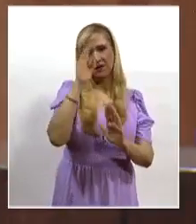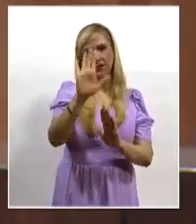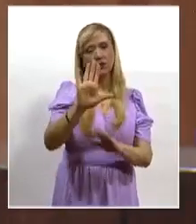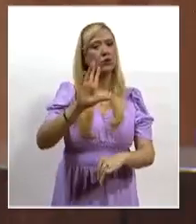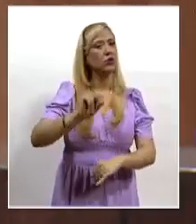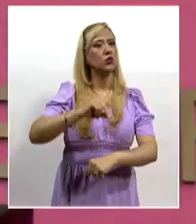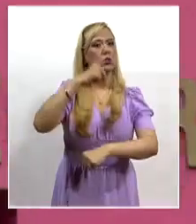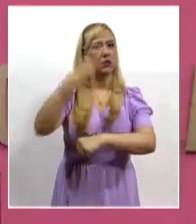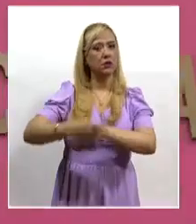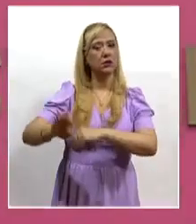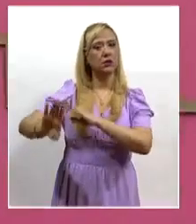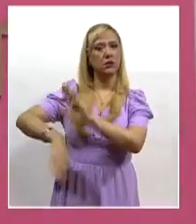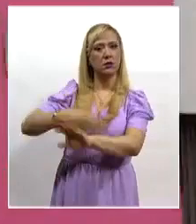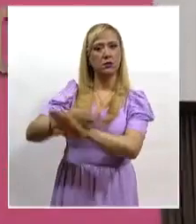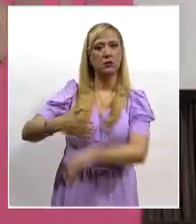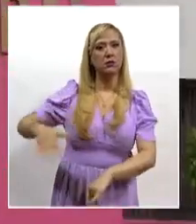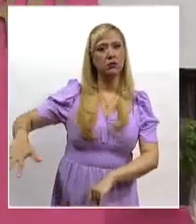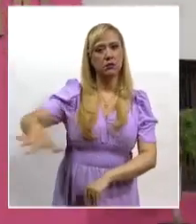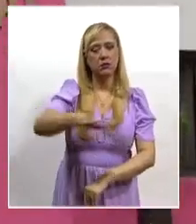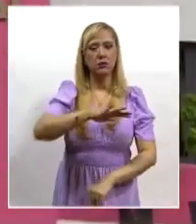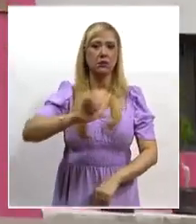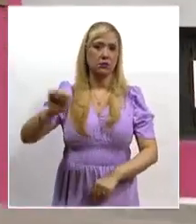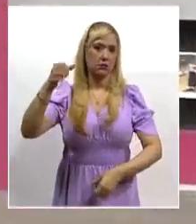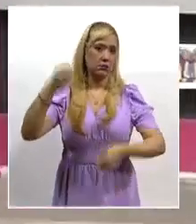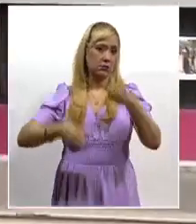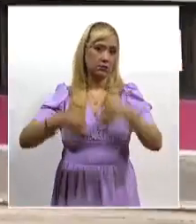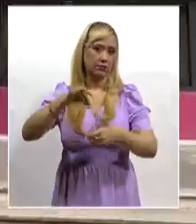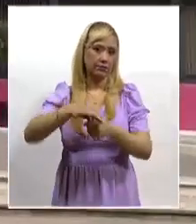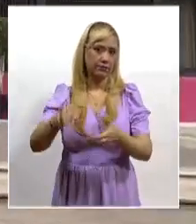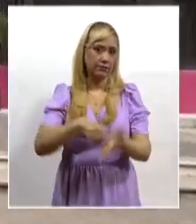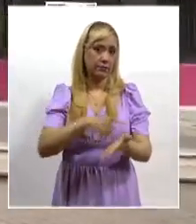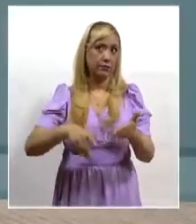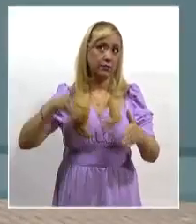irreparables a los principios que rigen los procesos electorales.